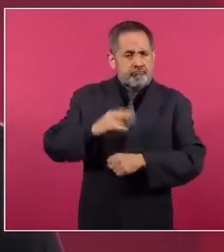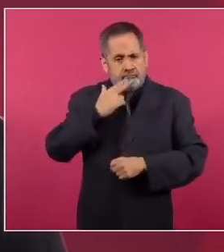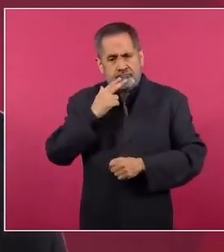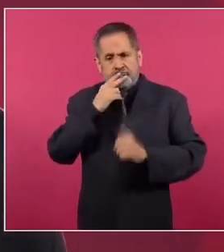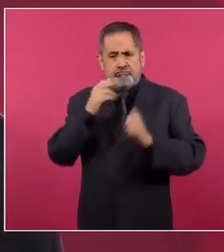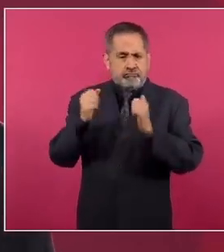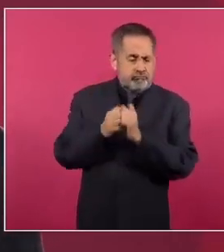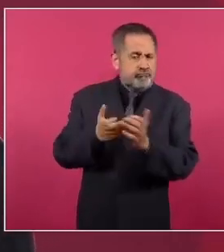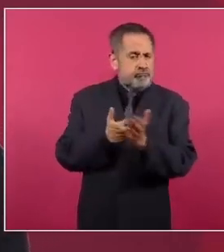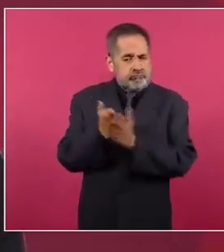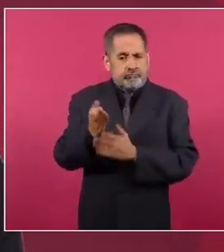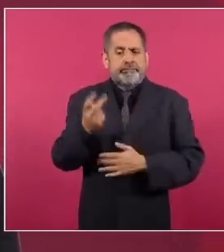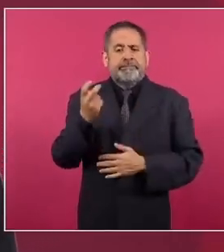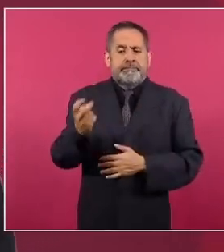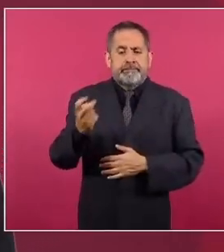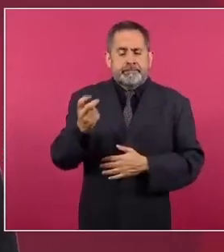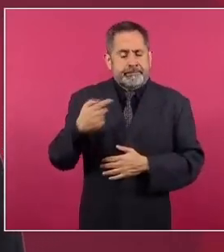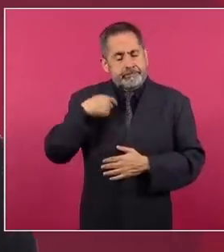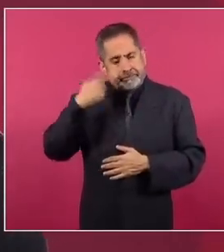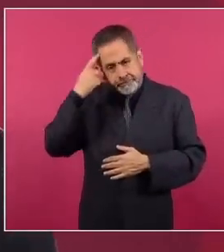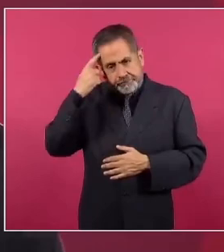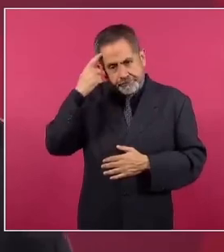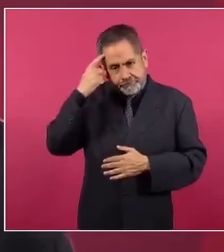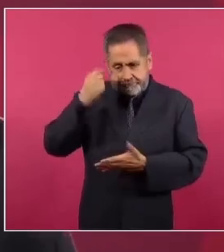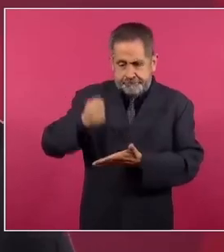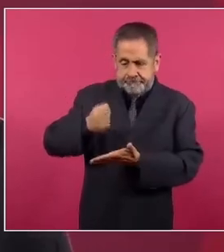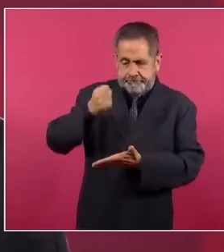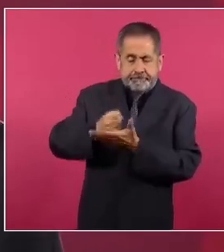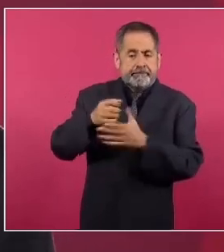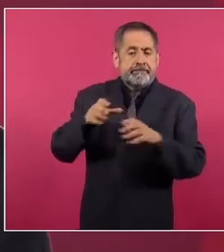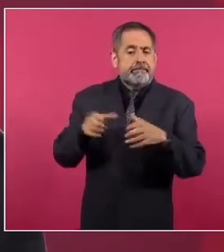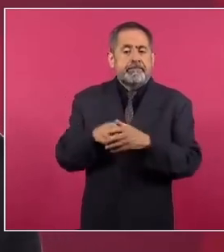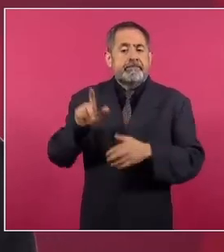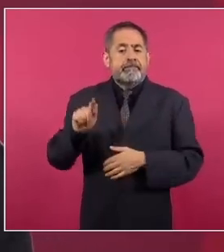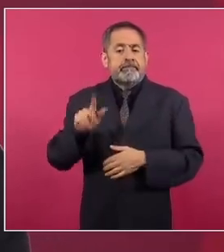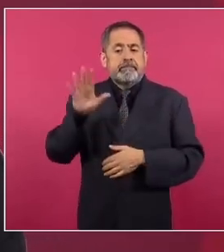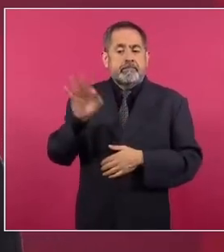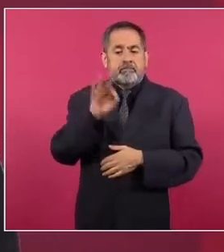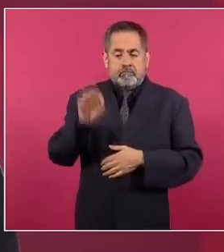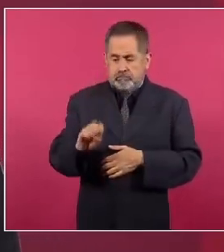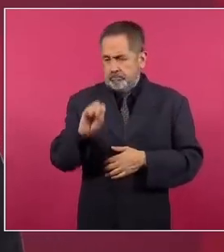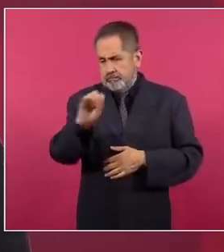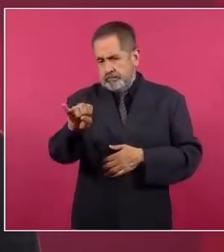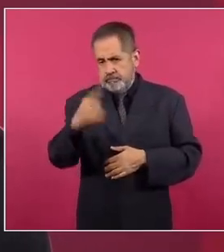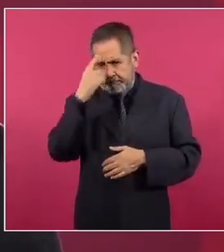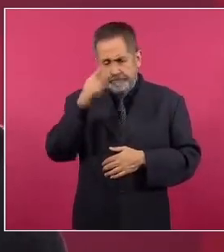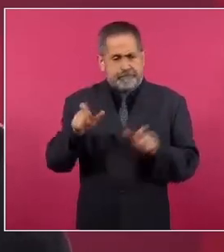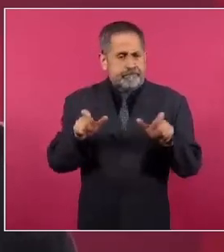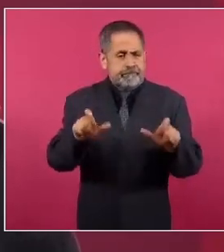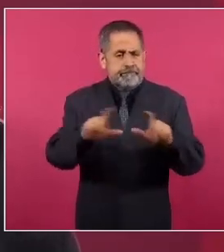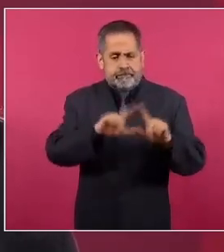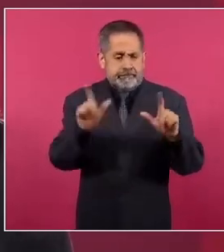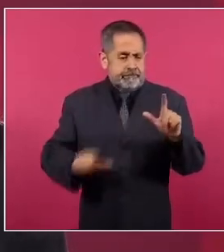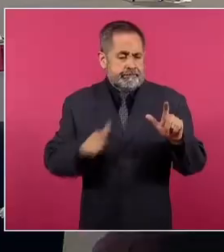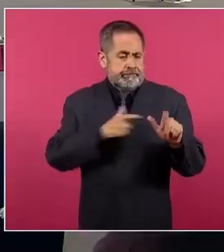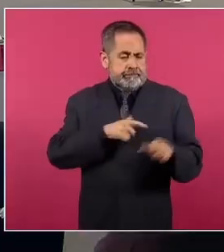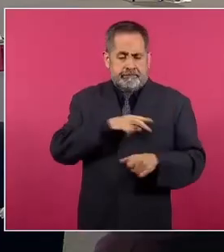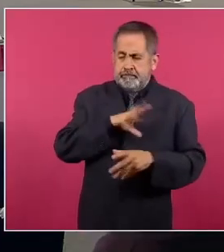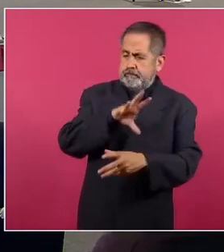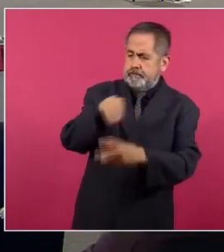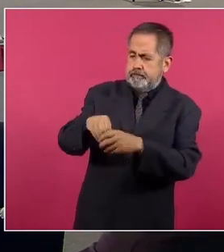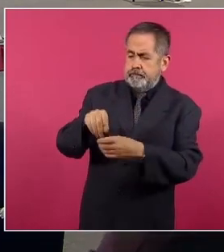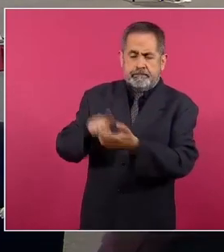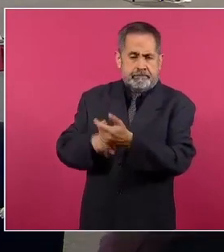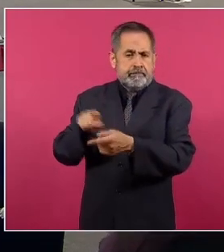disciplina. Por eso, la aprobación del más del 75% a la Guardia Nacional. Además, las Fuerzas Armadas